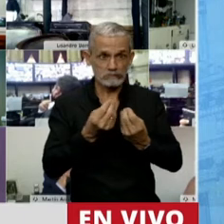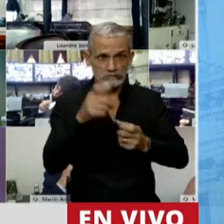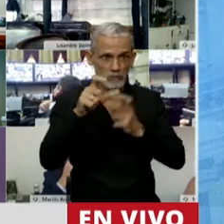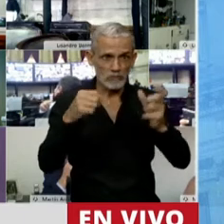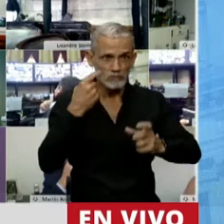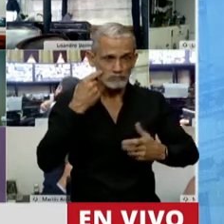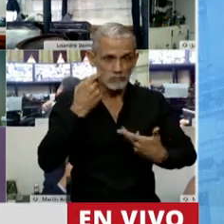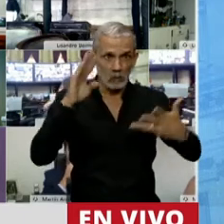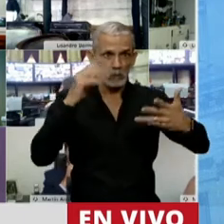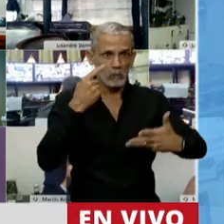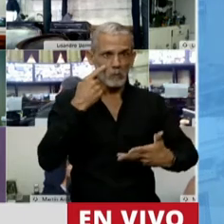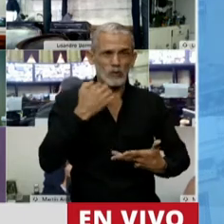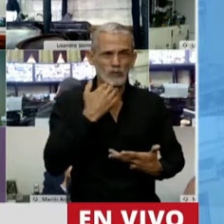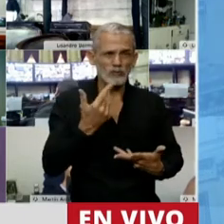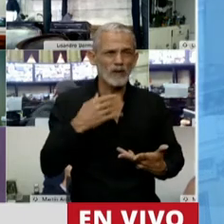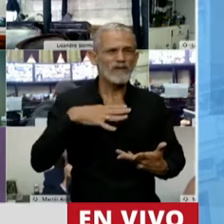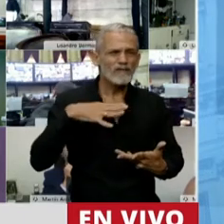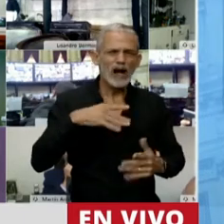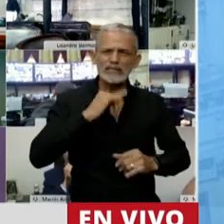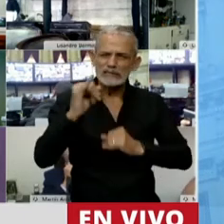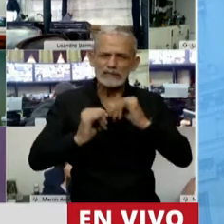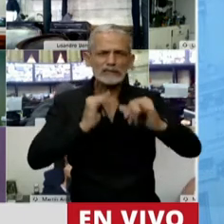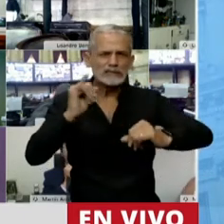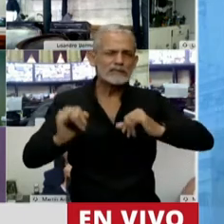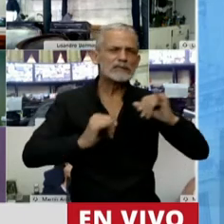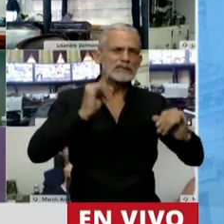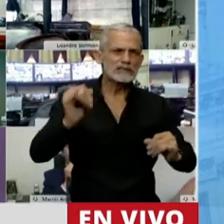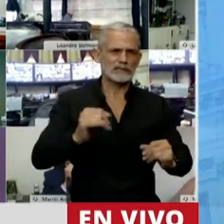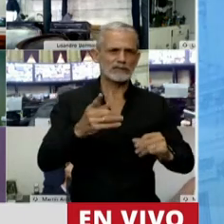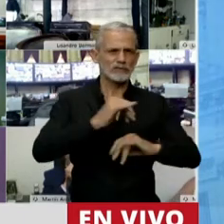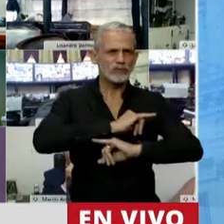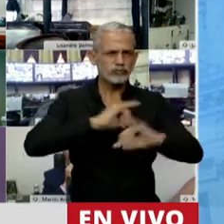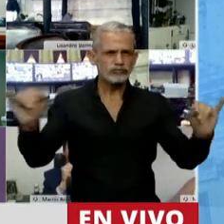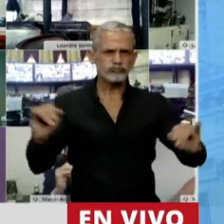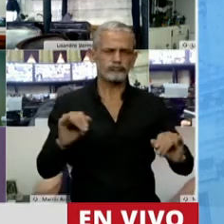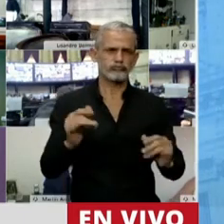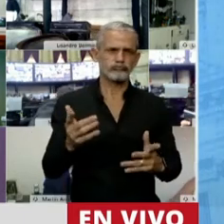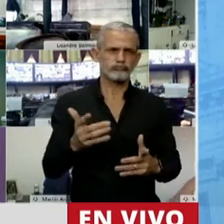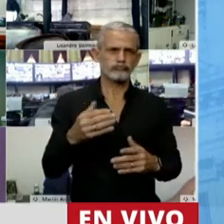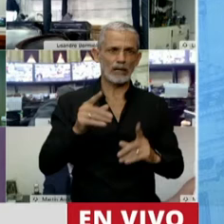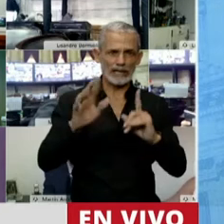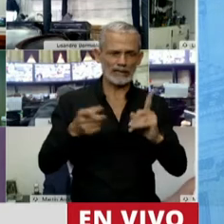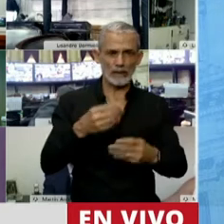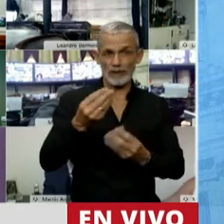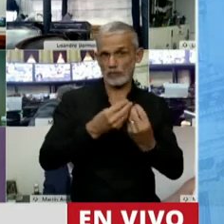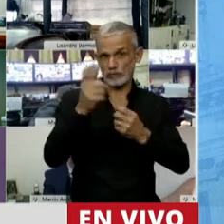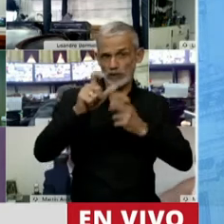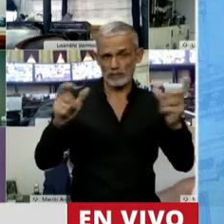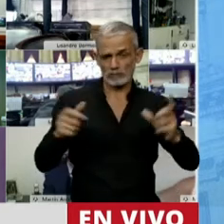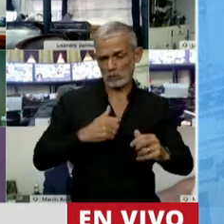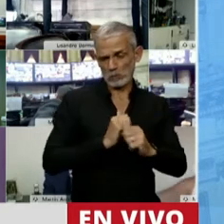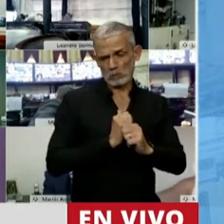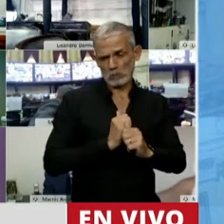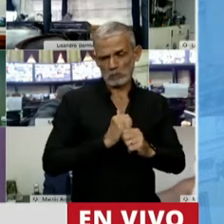desconocimiento. Falta más concientización y más trabajo en ese sentido. Y mucha negligencia que tiene que ser